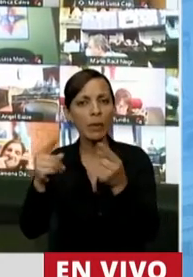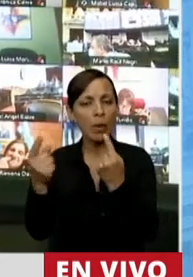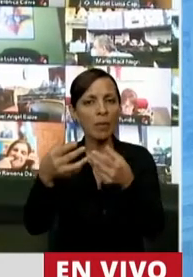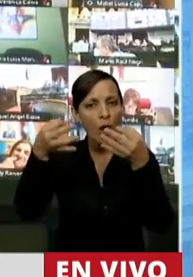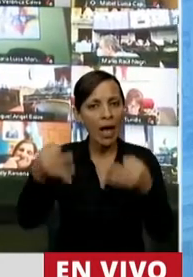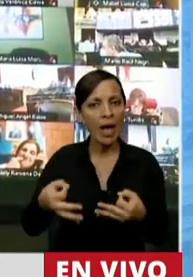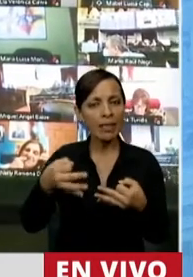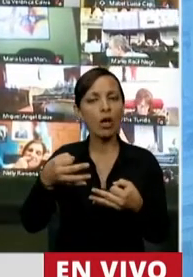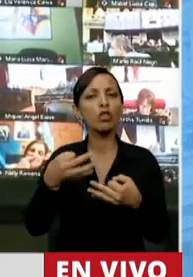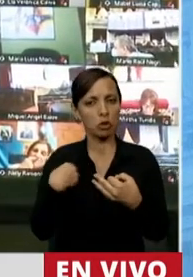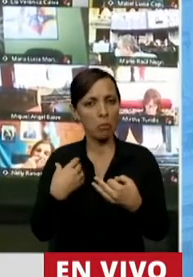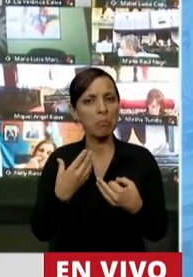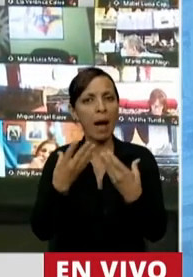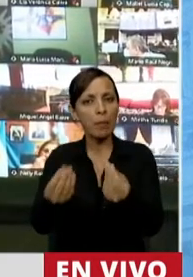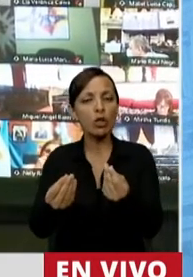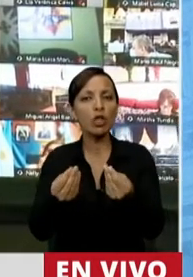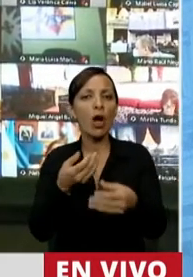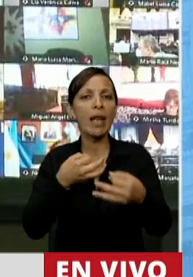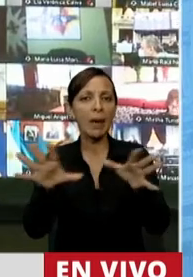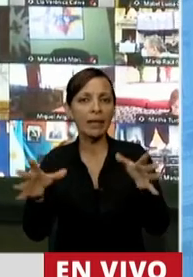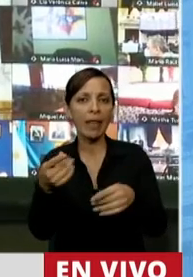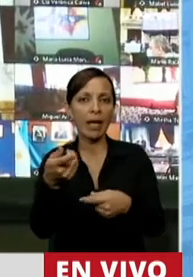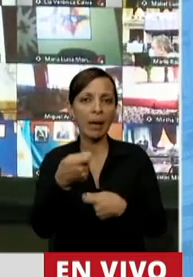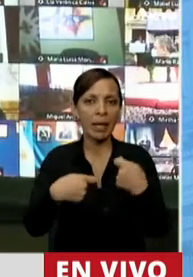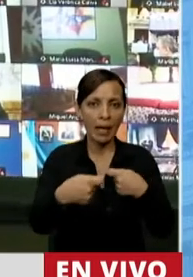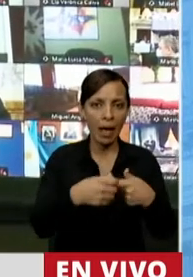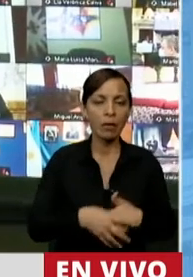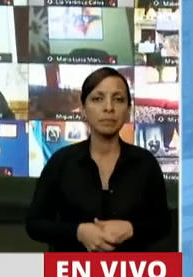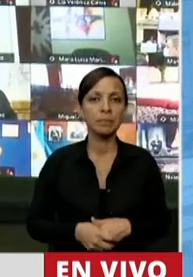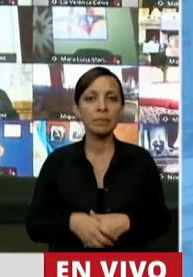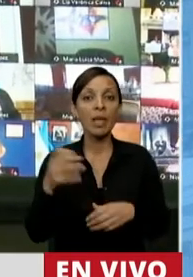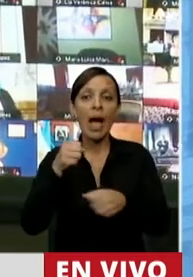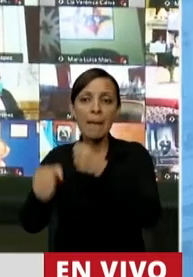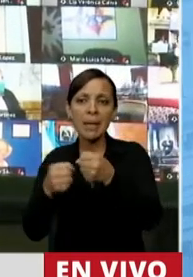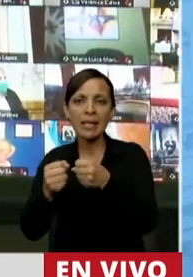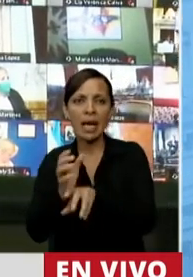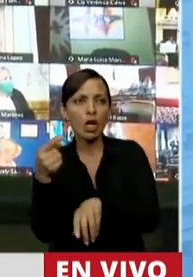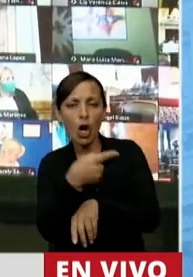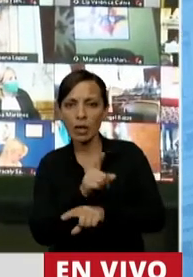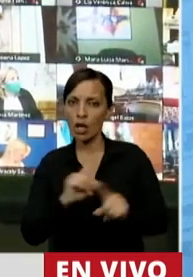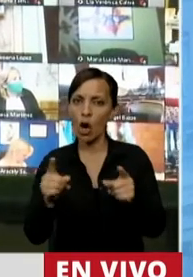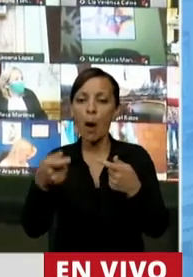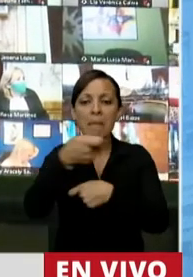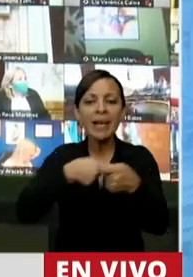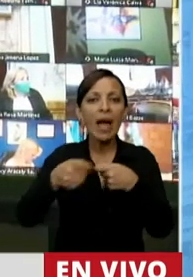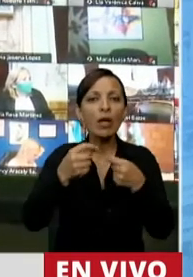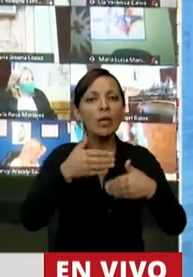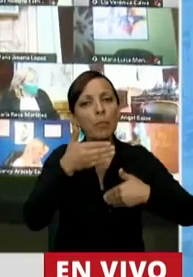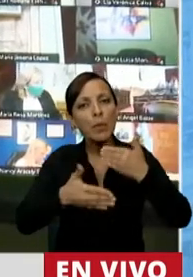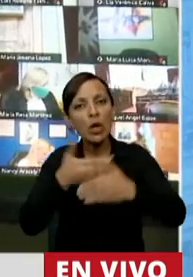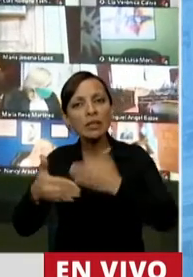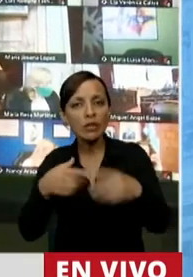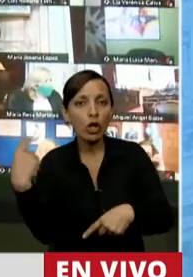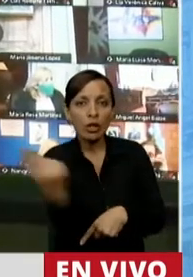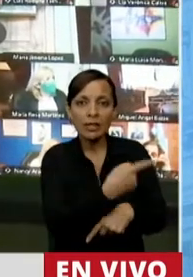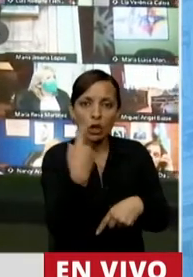ético y banco a la libertad de mercado, que no es un montón de empresas conspirando. El mercado es ese proceso que llevamos a cabo